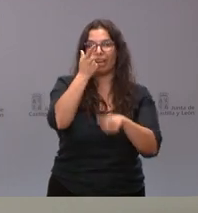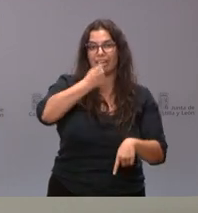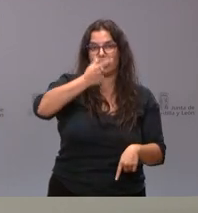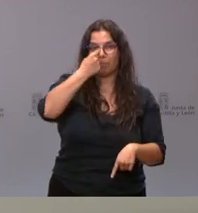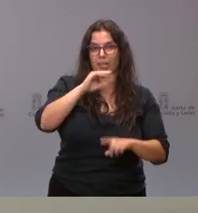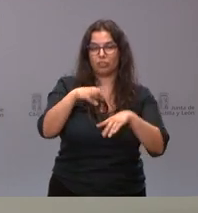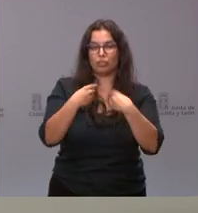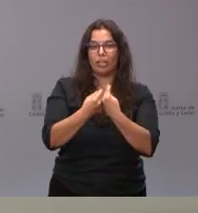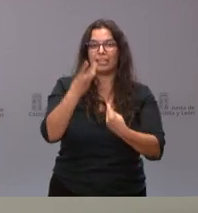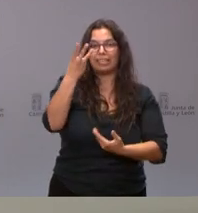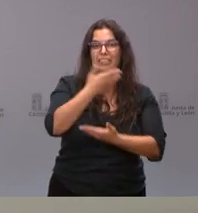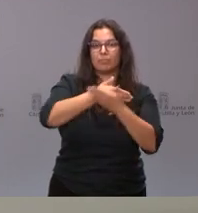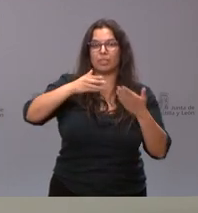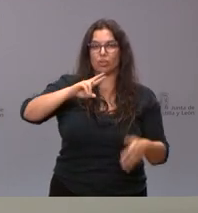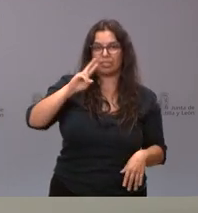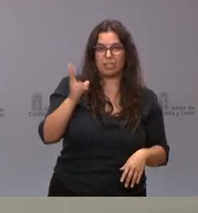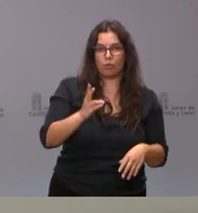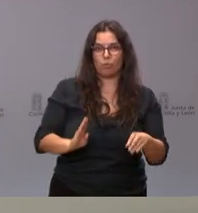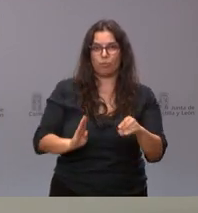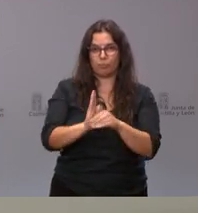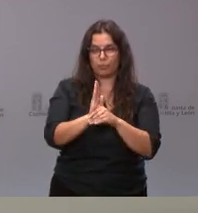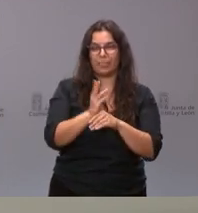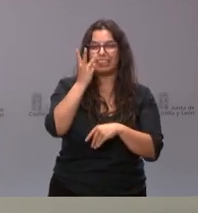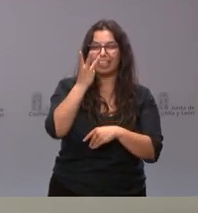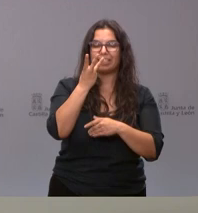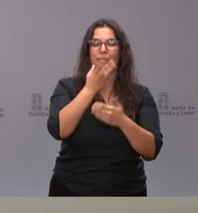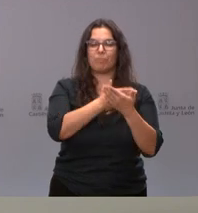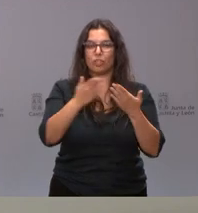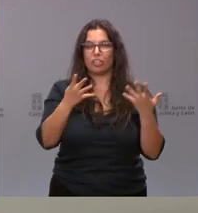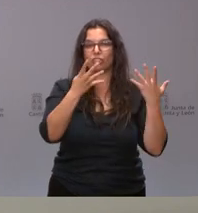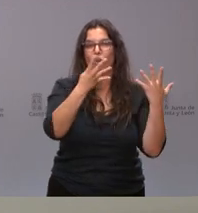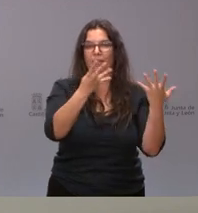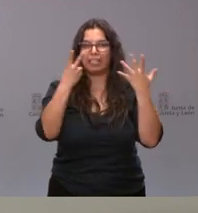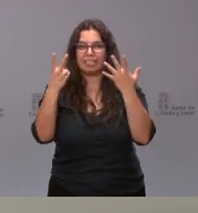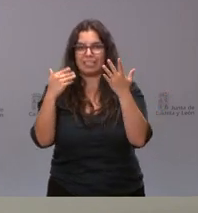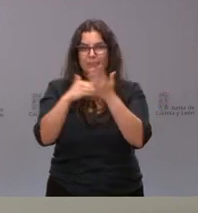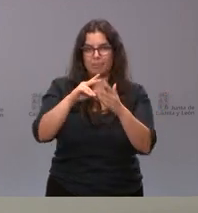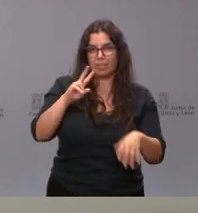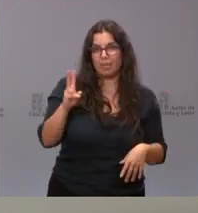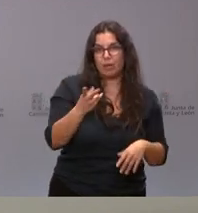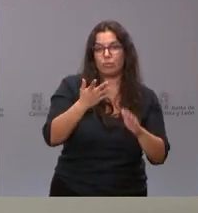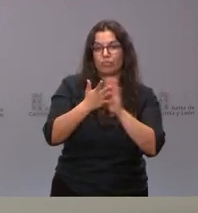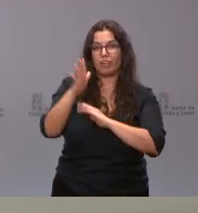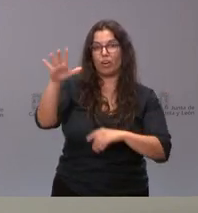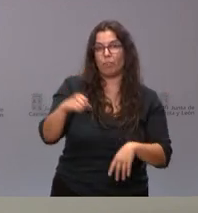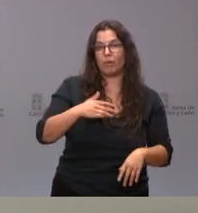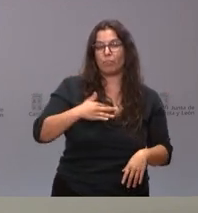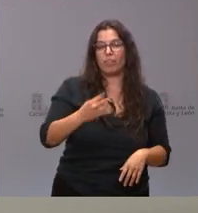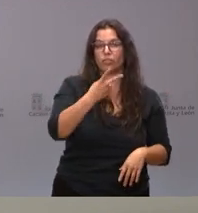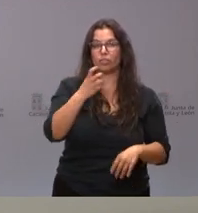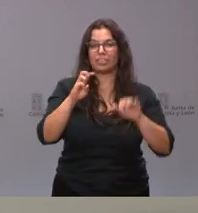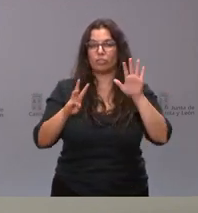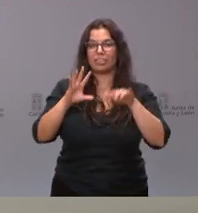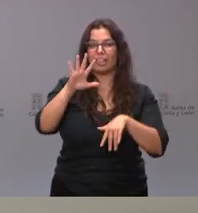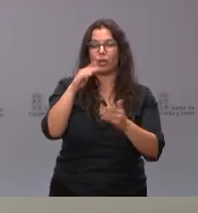un importe de 3 millones de euros, en concreto 3 millones 97 mil euros, lo que nos va a permitir adquirir 285